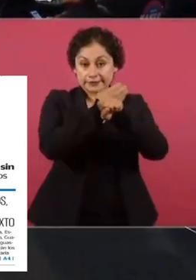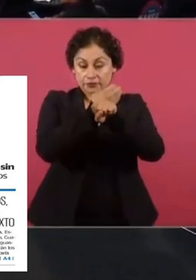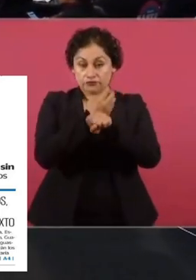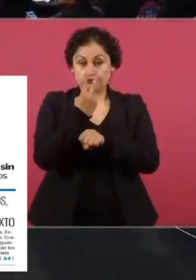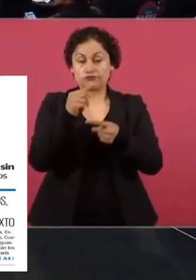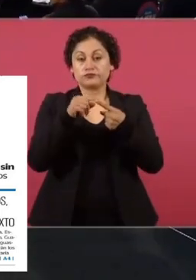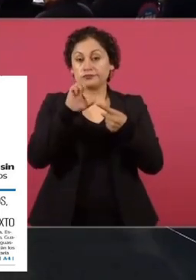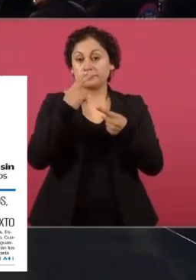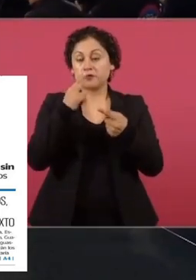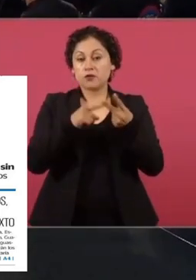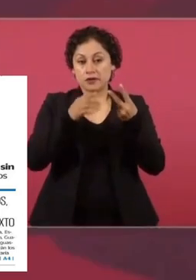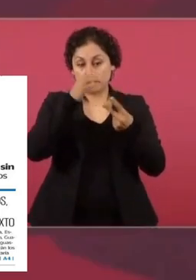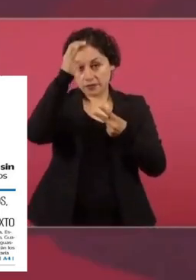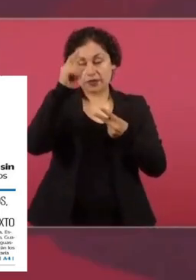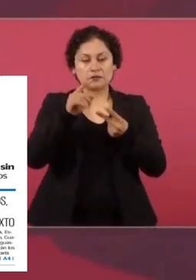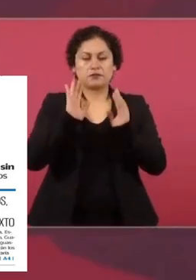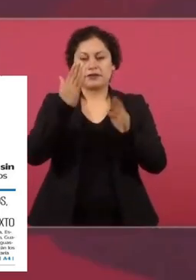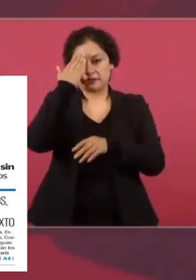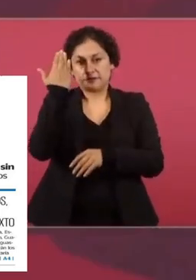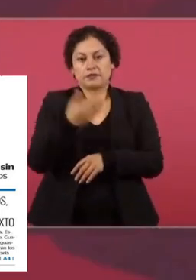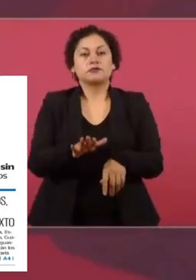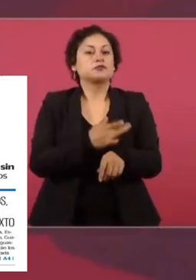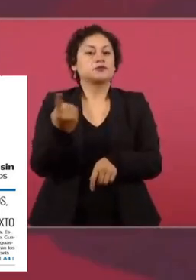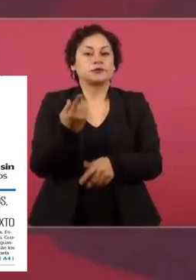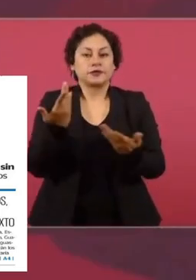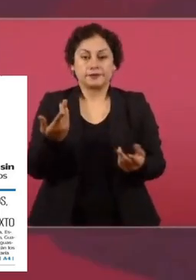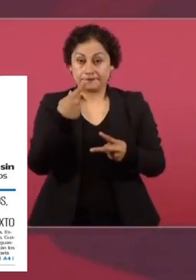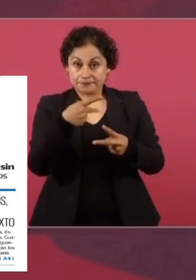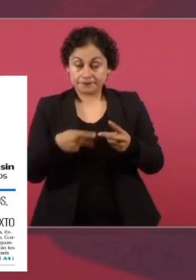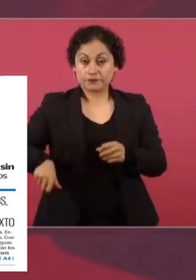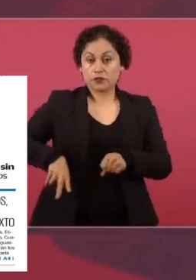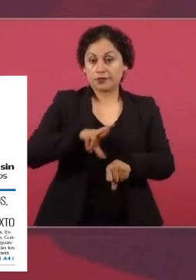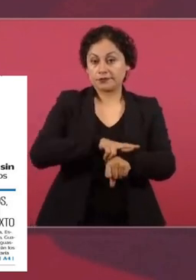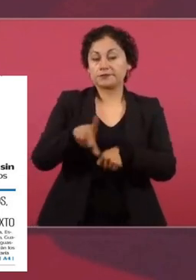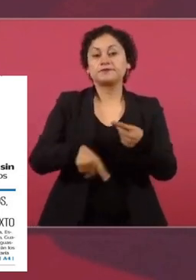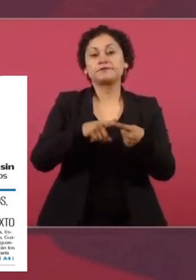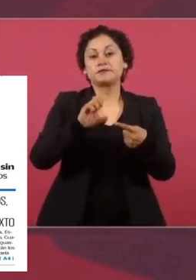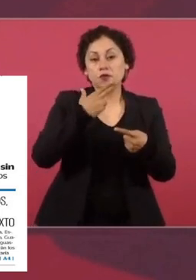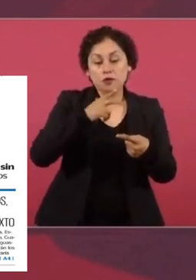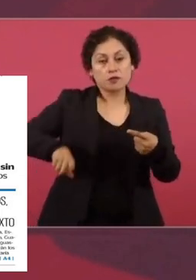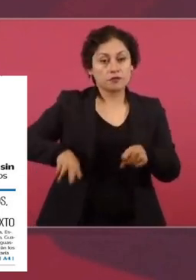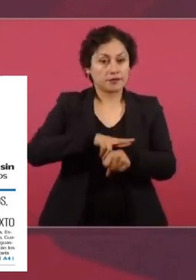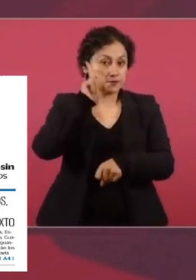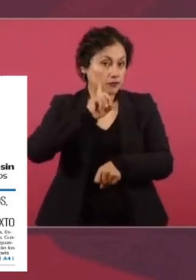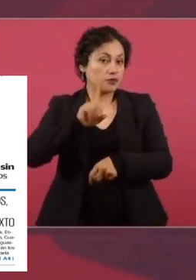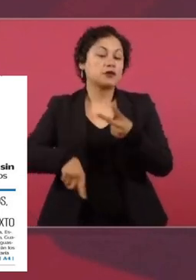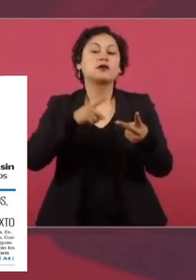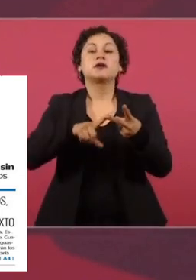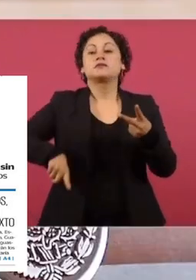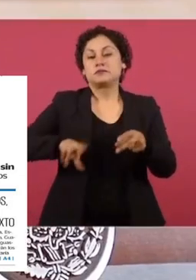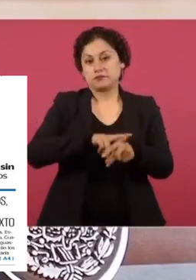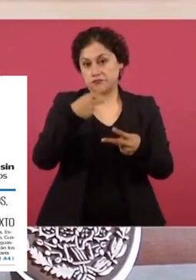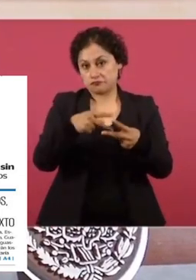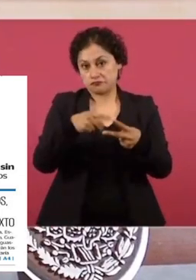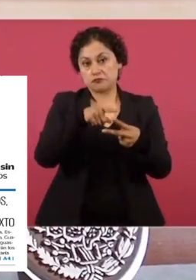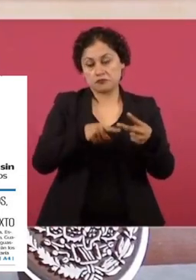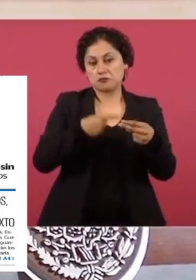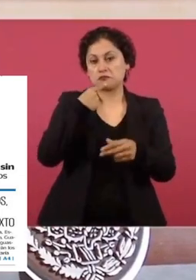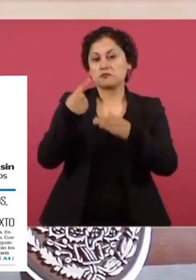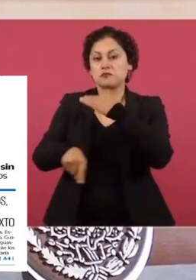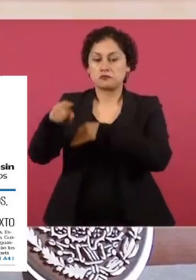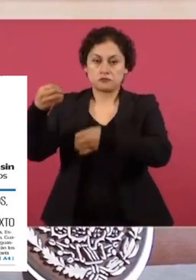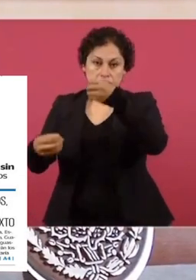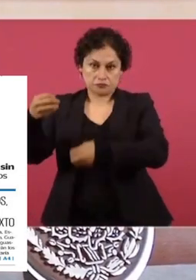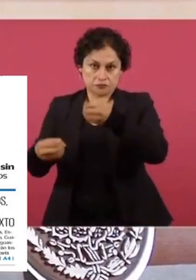sabemos, los gobernadores de esos estados, la gobernadora de Chihuahua, el gobernador de Coahuila, presentaron una controversia